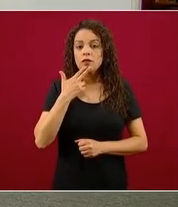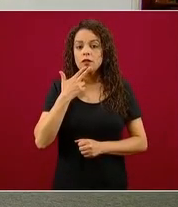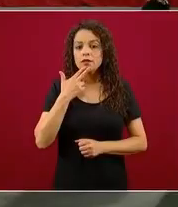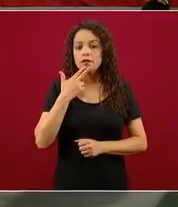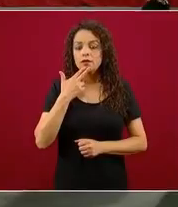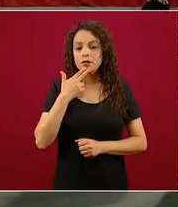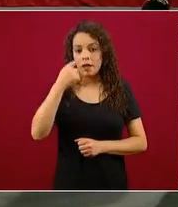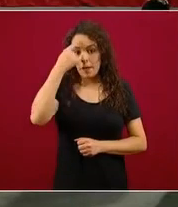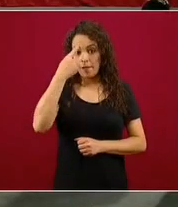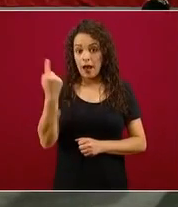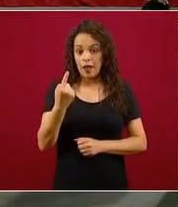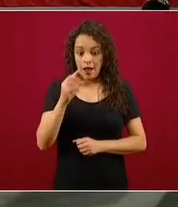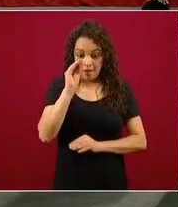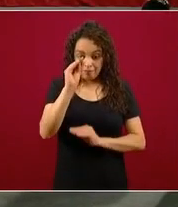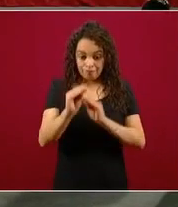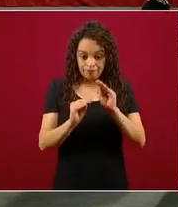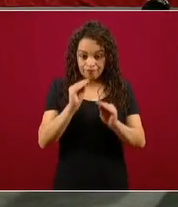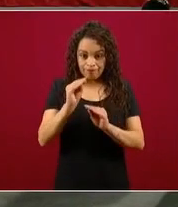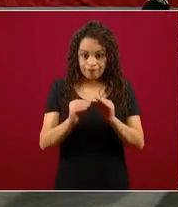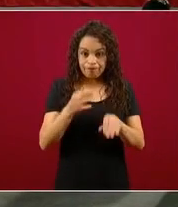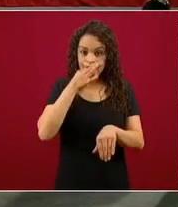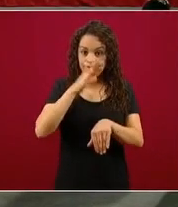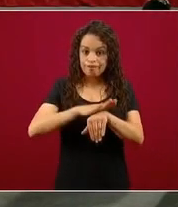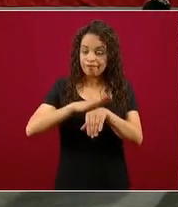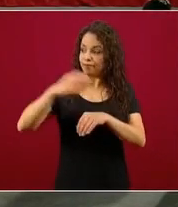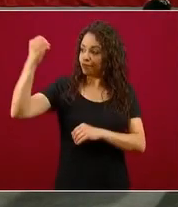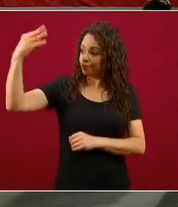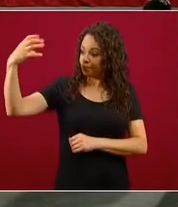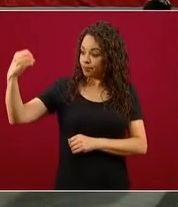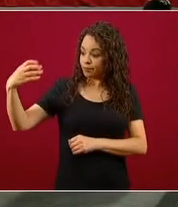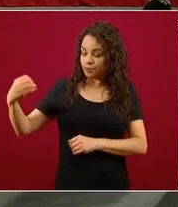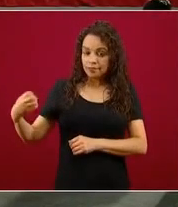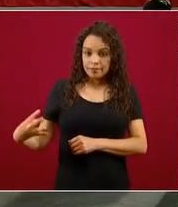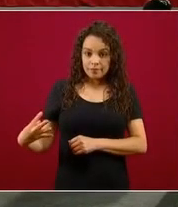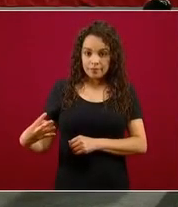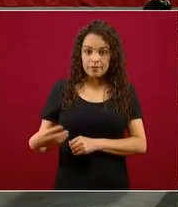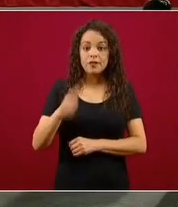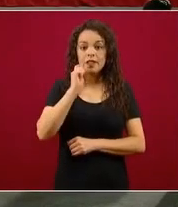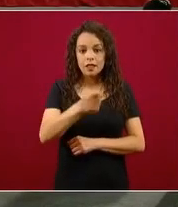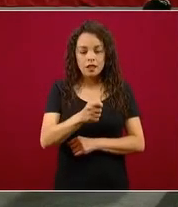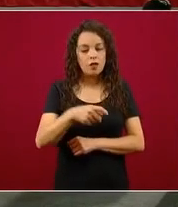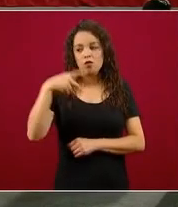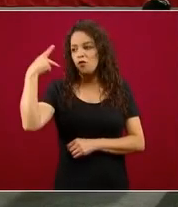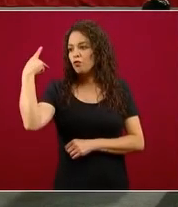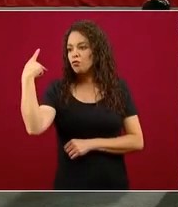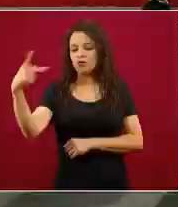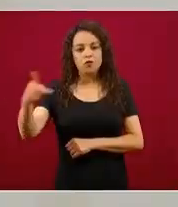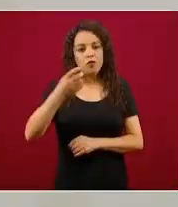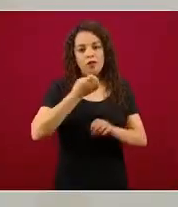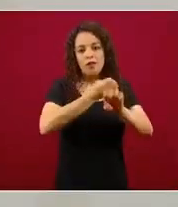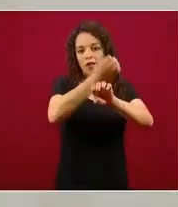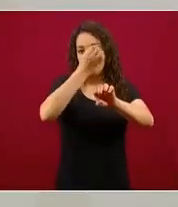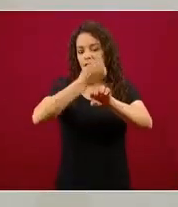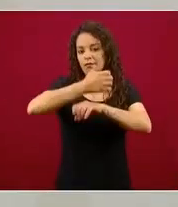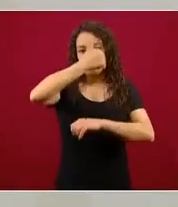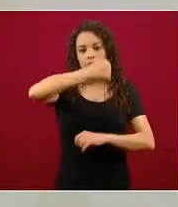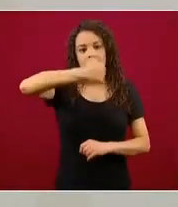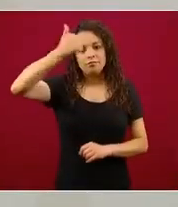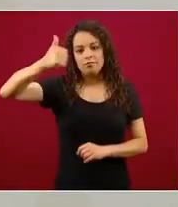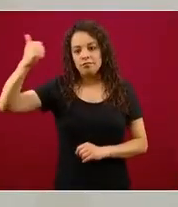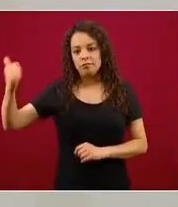los indicadores y para hacer esta ponderación es de los propios estados, es en los sistemas de